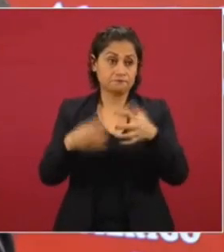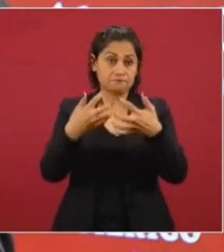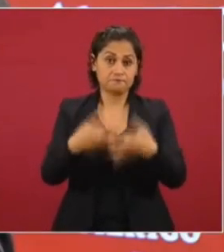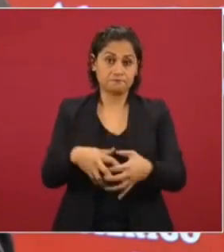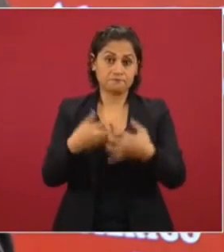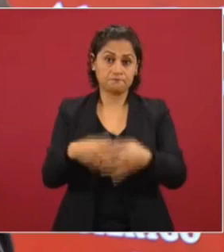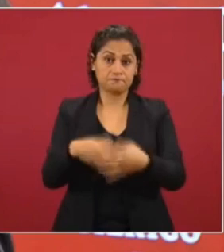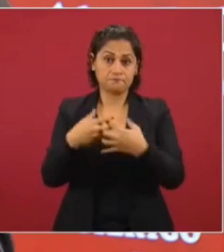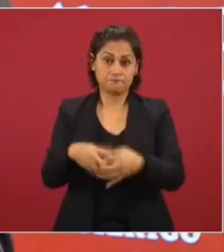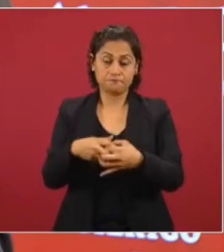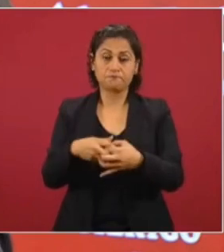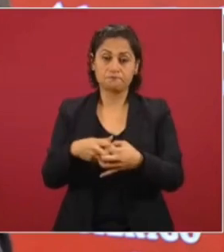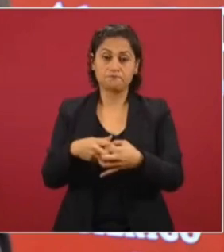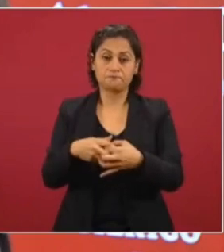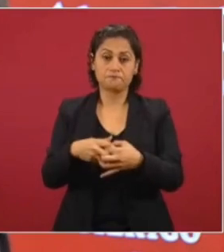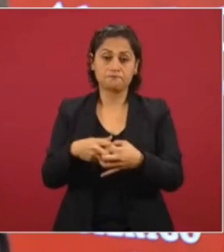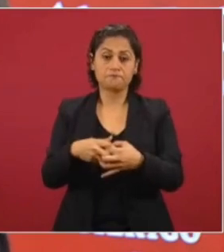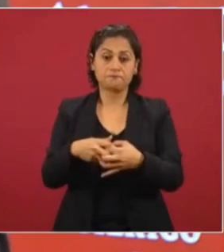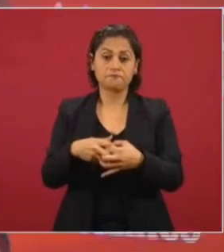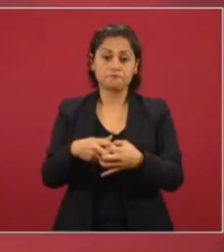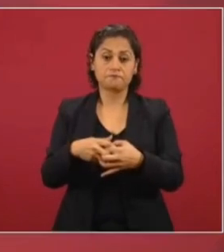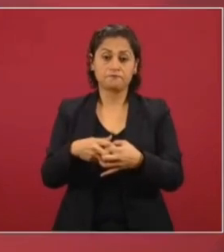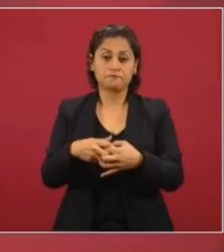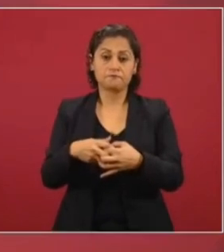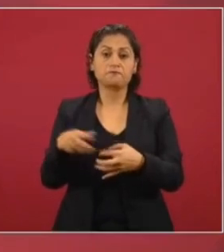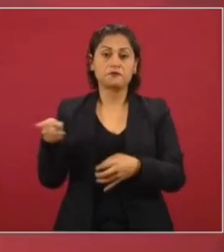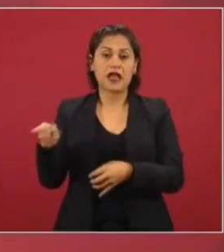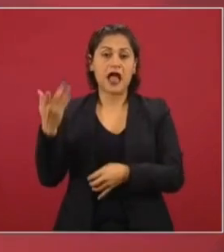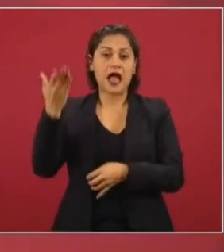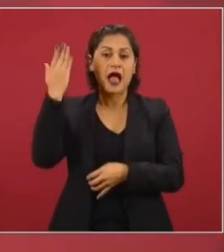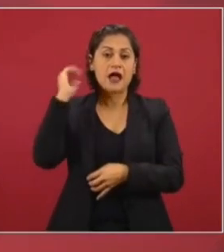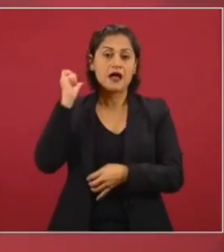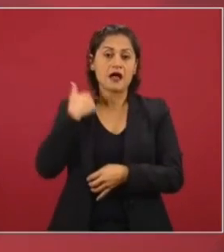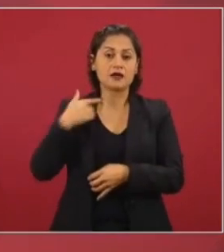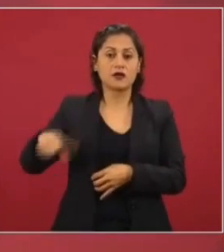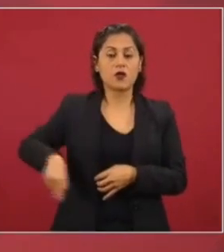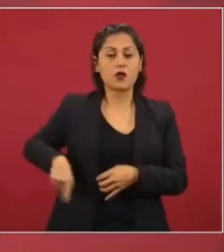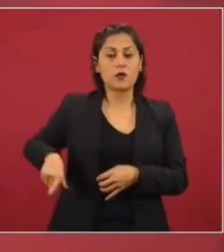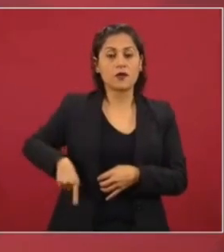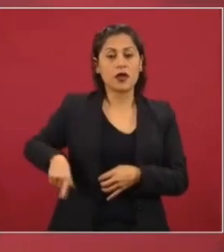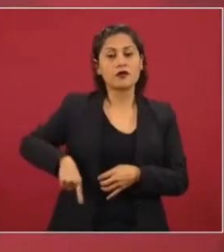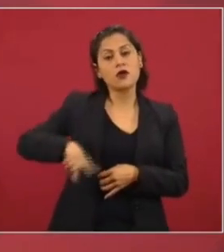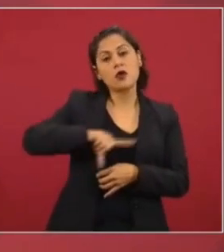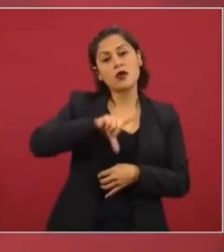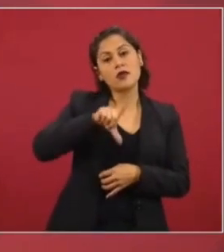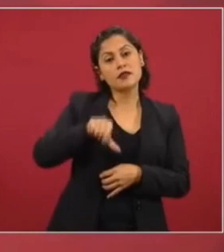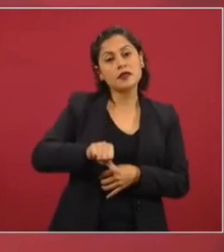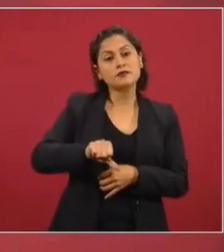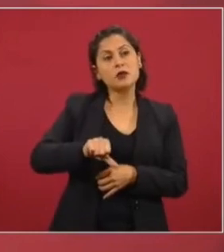y se privatizó en el tiempo de Salinas.